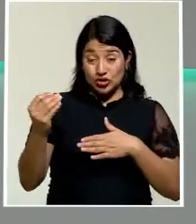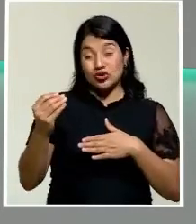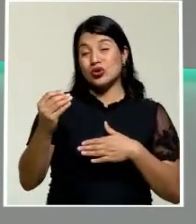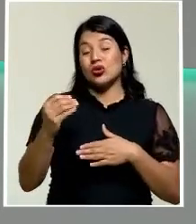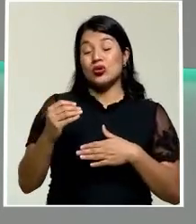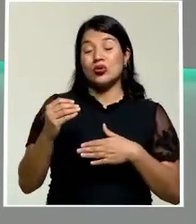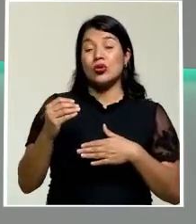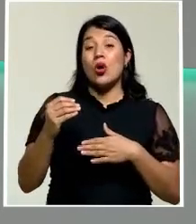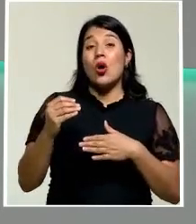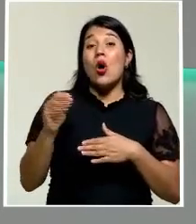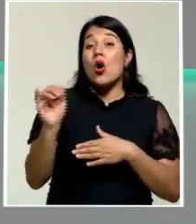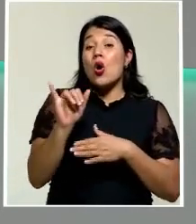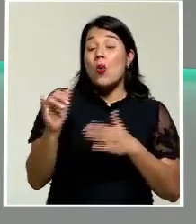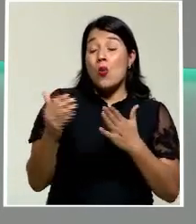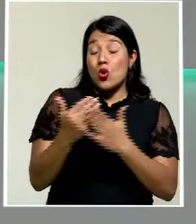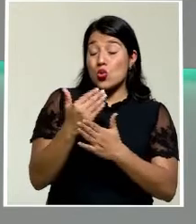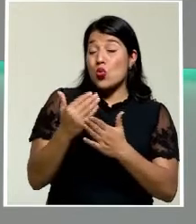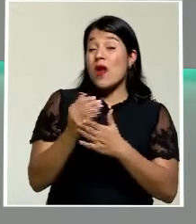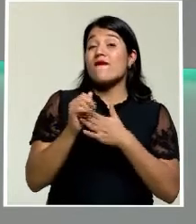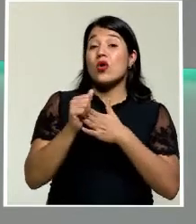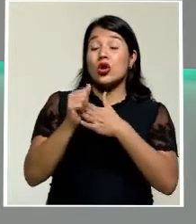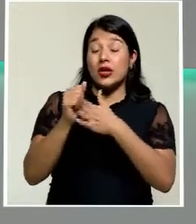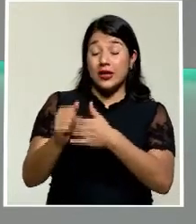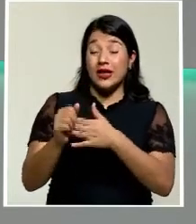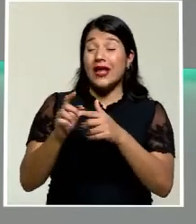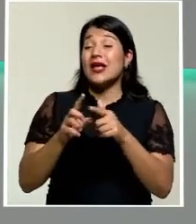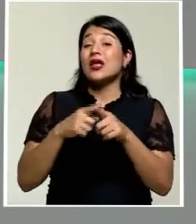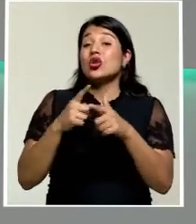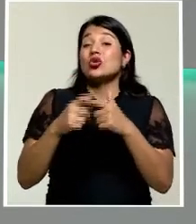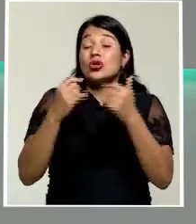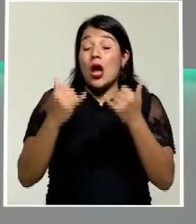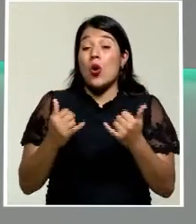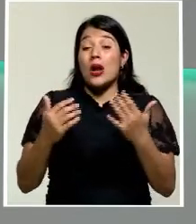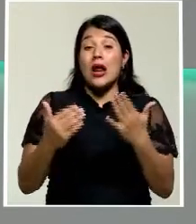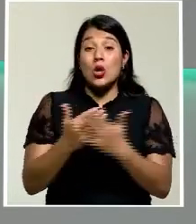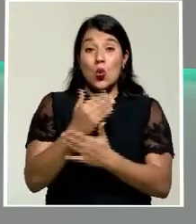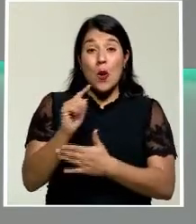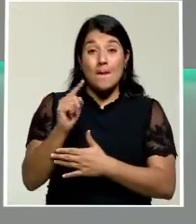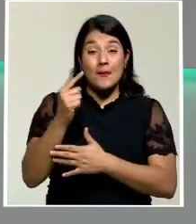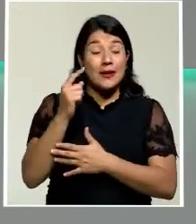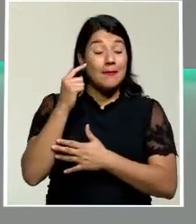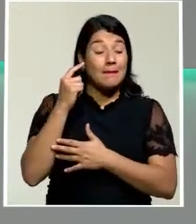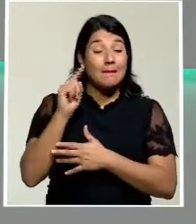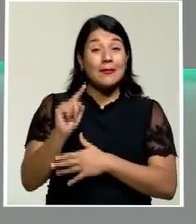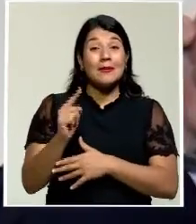Kishida, como su nuevo líder con lo que se convertirá en el nuevo primer ministro.